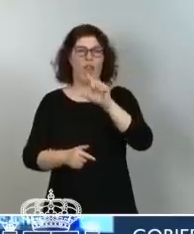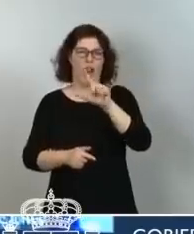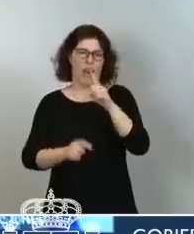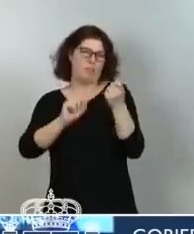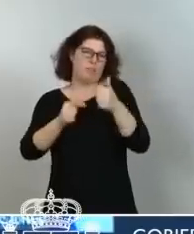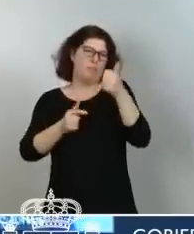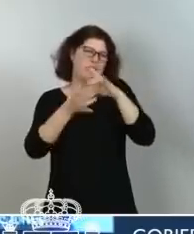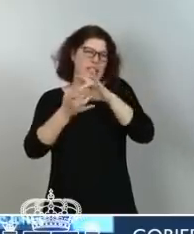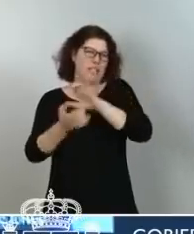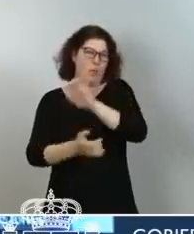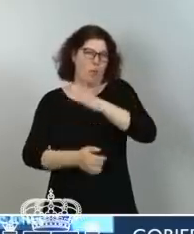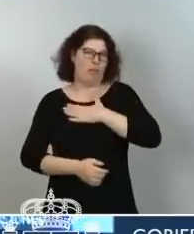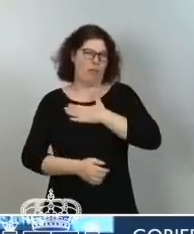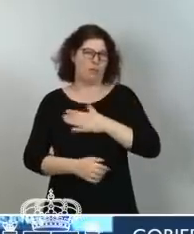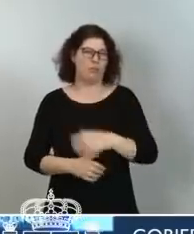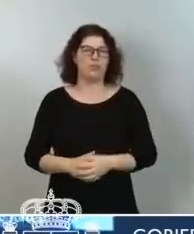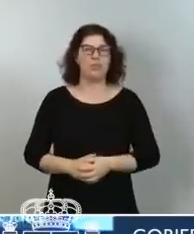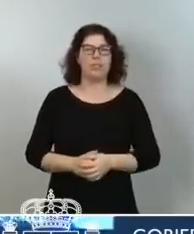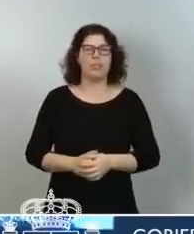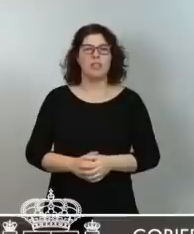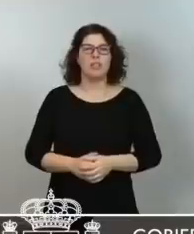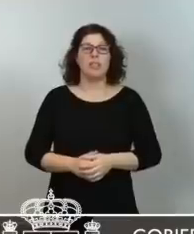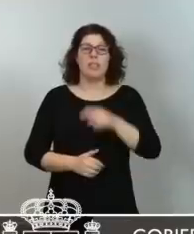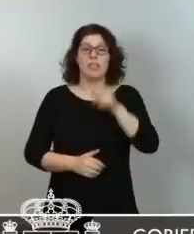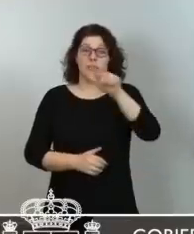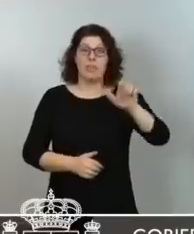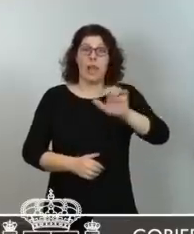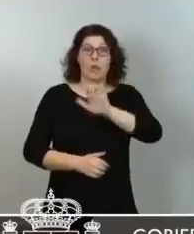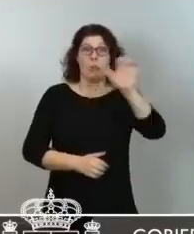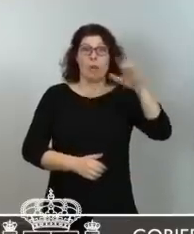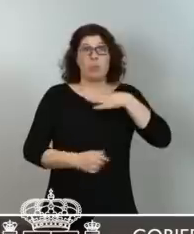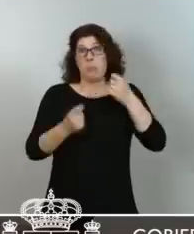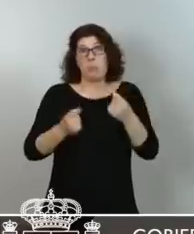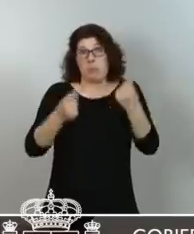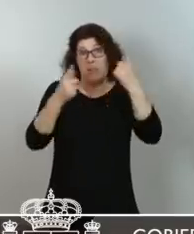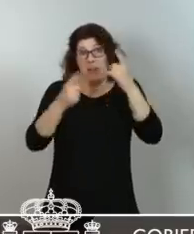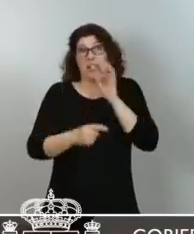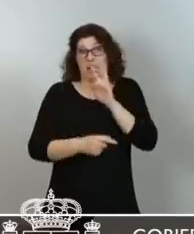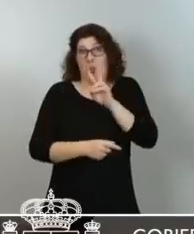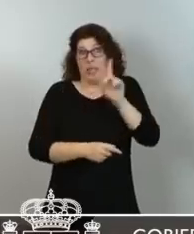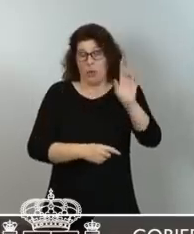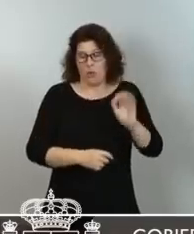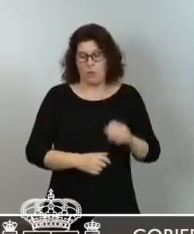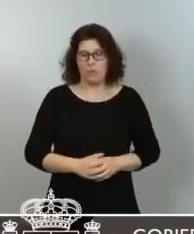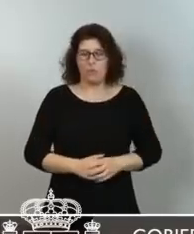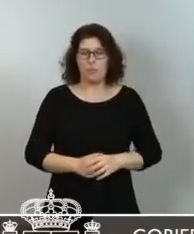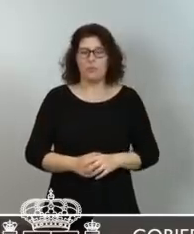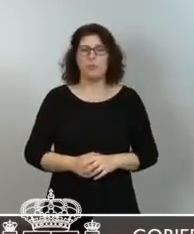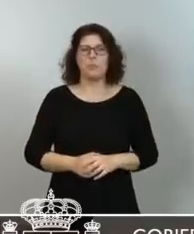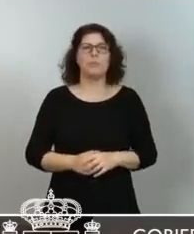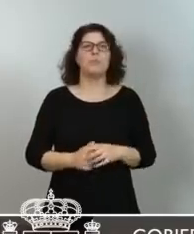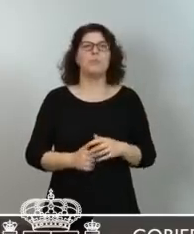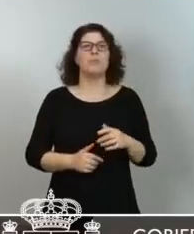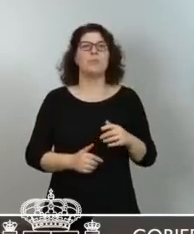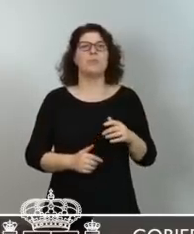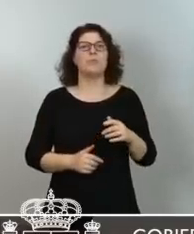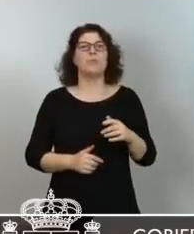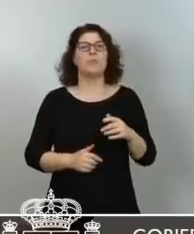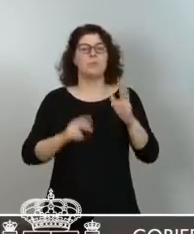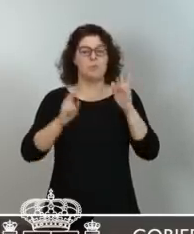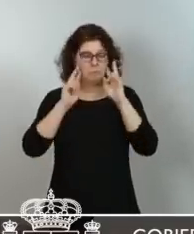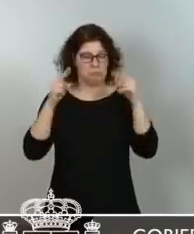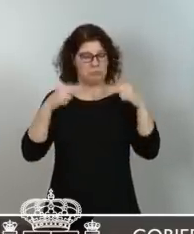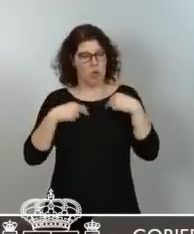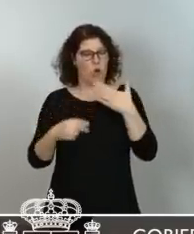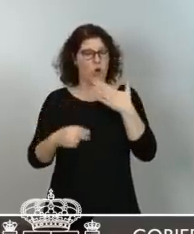por primera vez en el siglo XXI, asumiéndonos como un polo geopolítico llamado a tener un